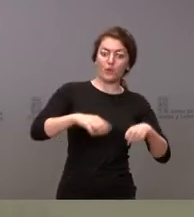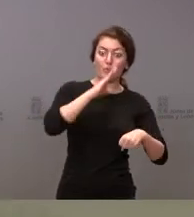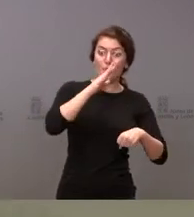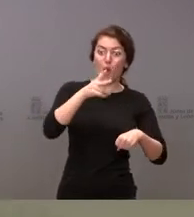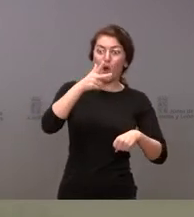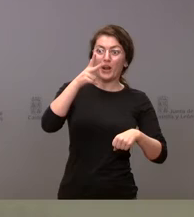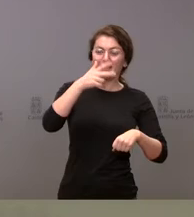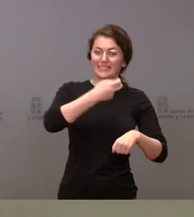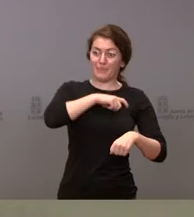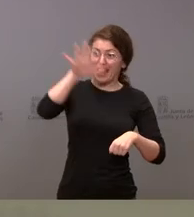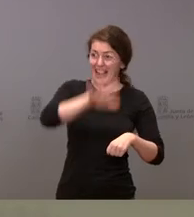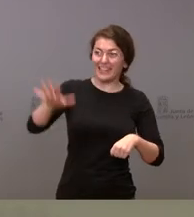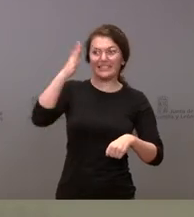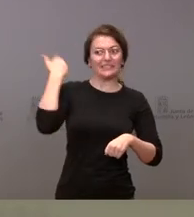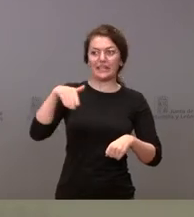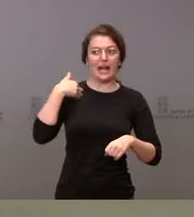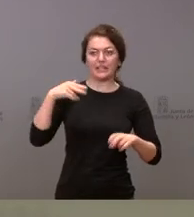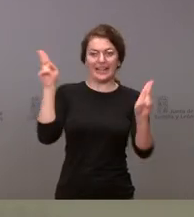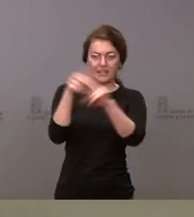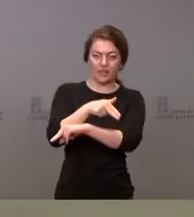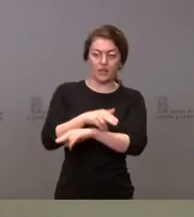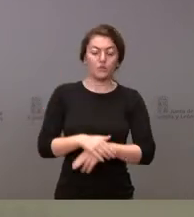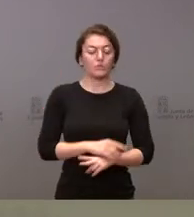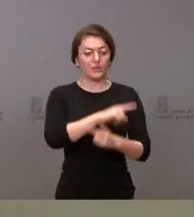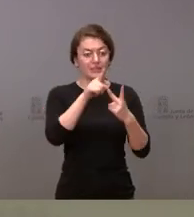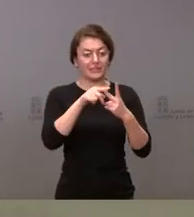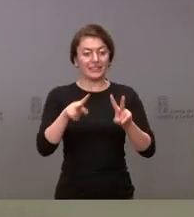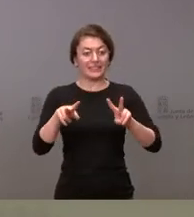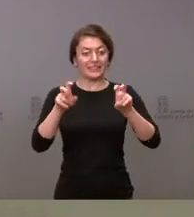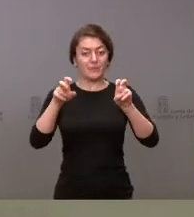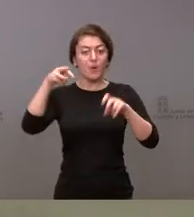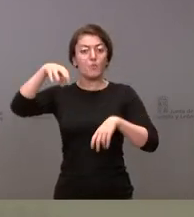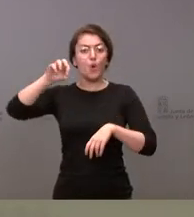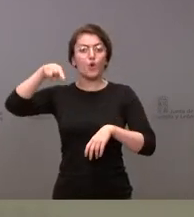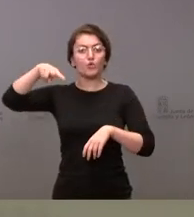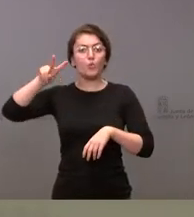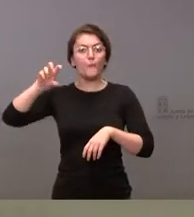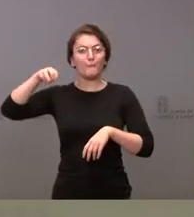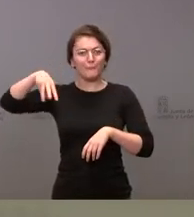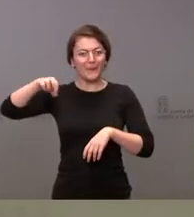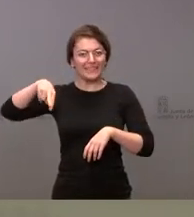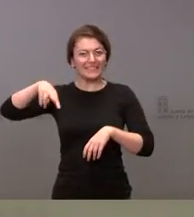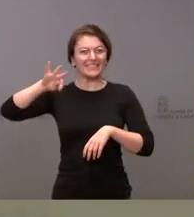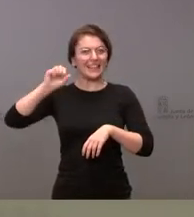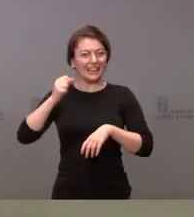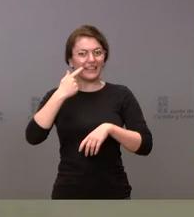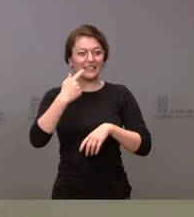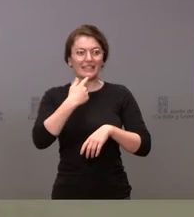nacional. Y, por otra parte, en relación al tema de Monumenta, ayer el presidente de la Junta en el debate habló de que